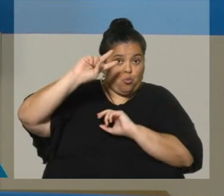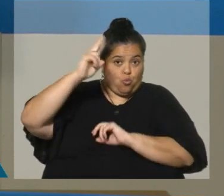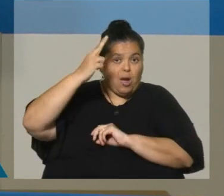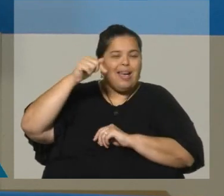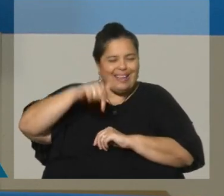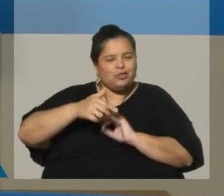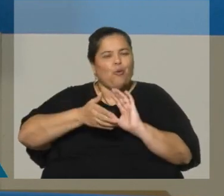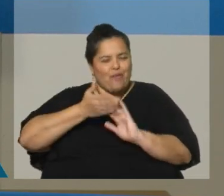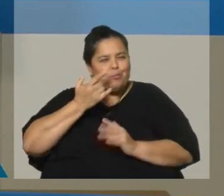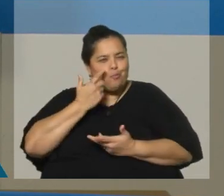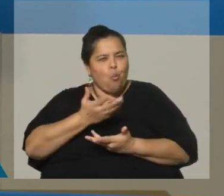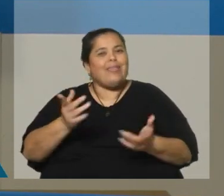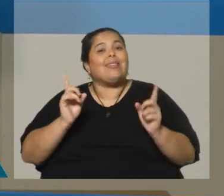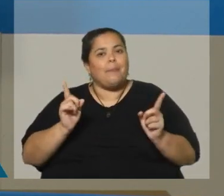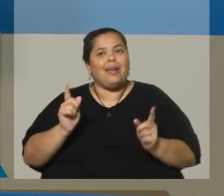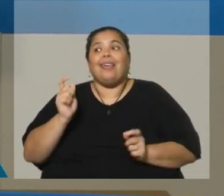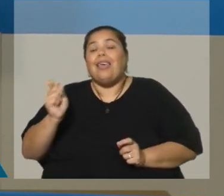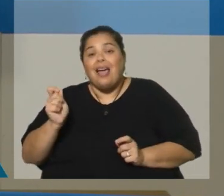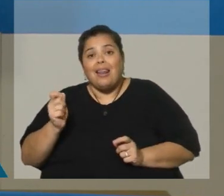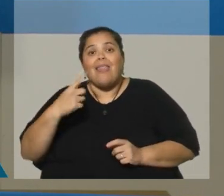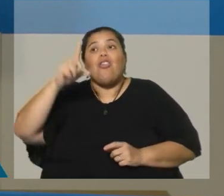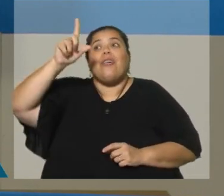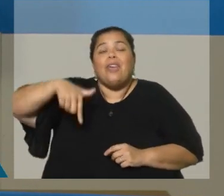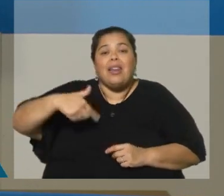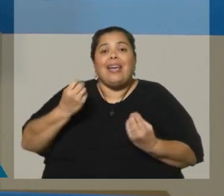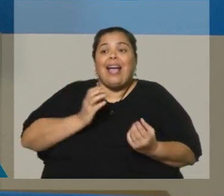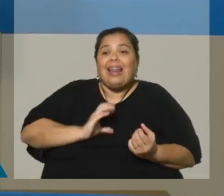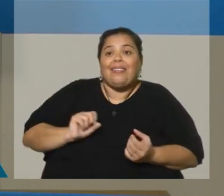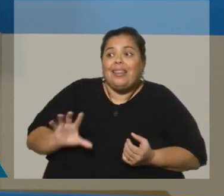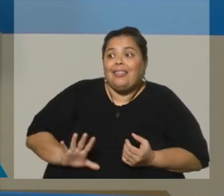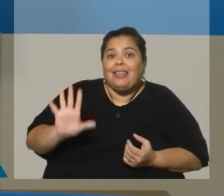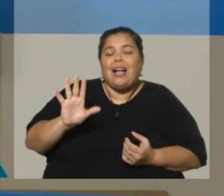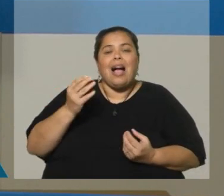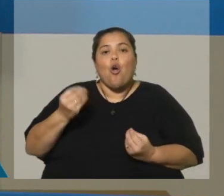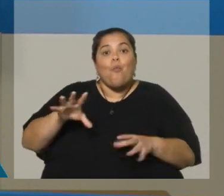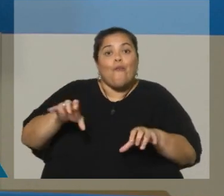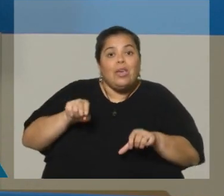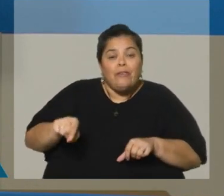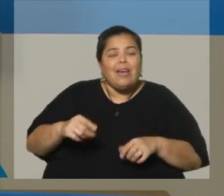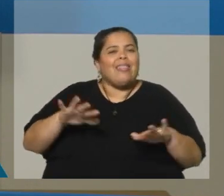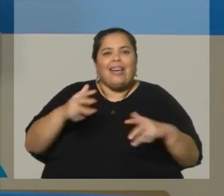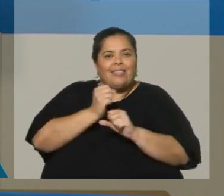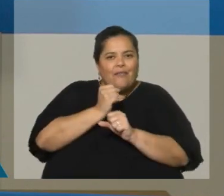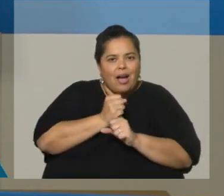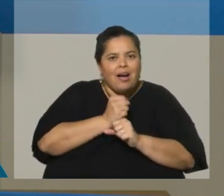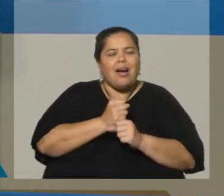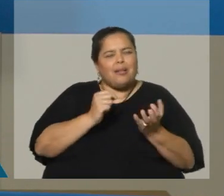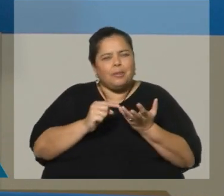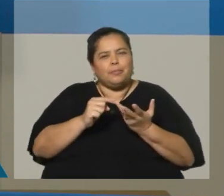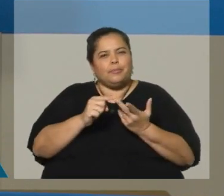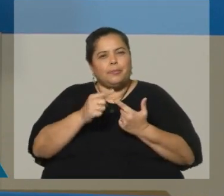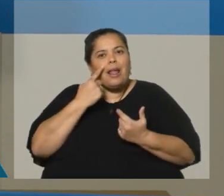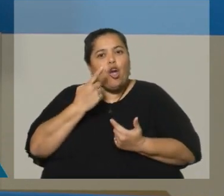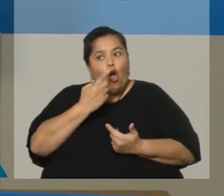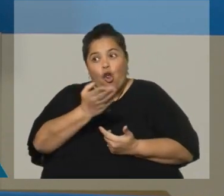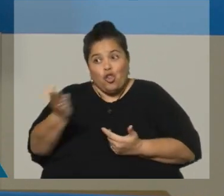caracterización de quiénes son los inmigrantes, qué características tienen, cómo viven, en qué trabajan. Y por tanto, también,